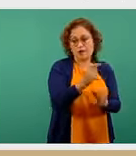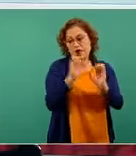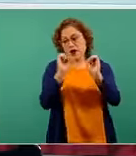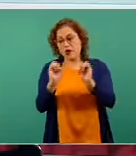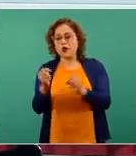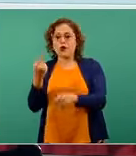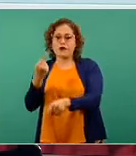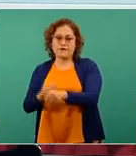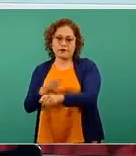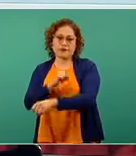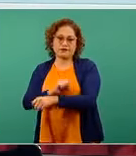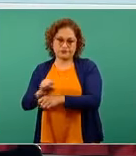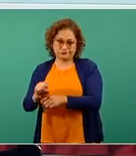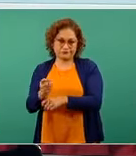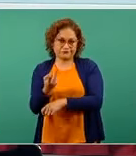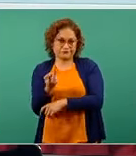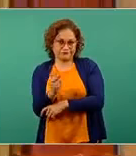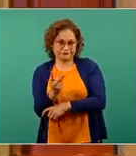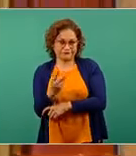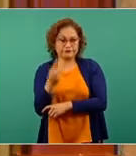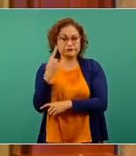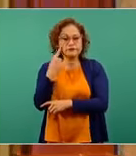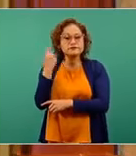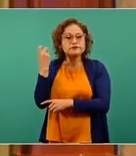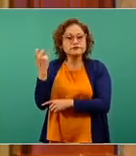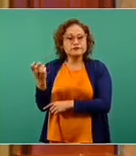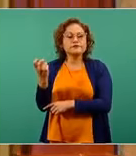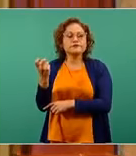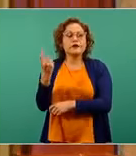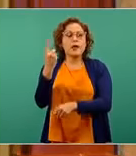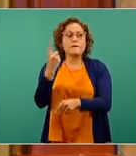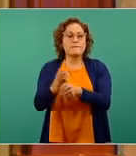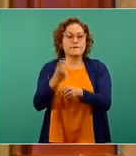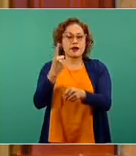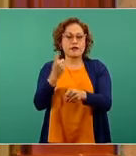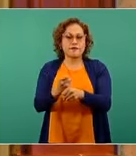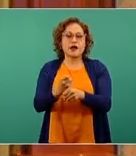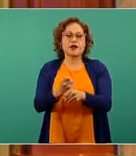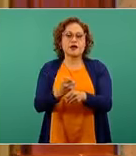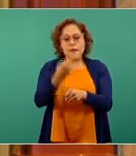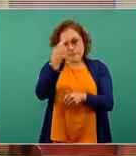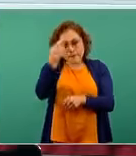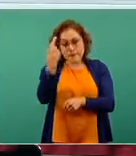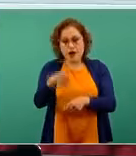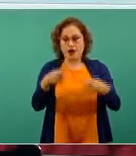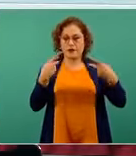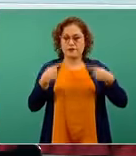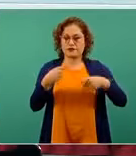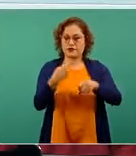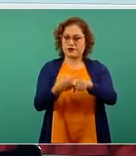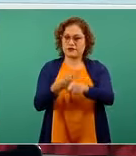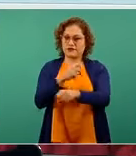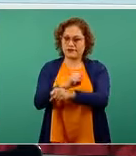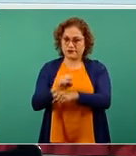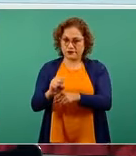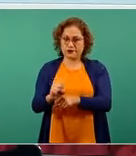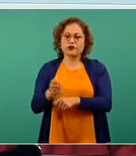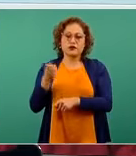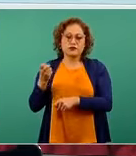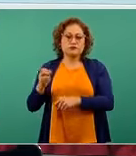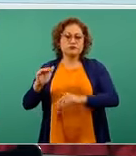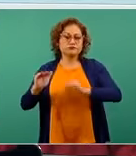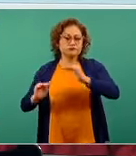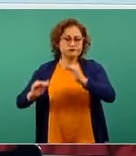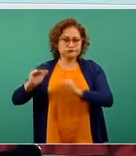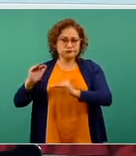enfocamos precisamente en este primer grupo, es decir, las camas generales. Y bueno, aquí hemos estado fluctuando sólo con